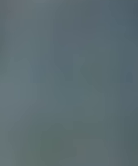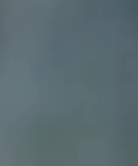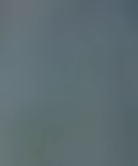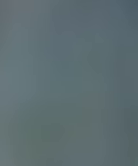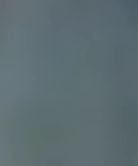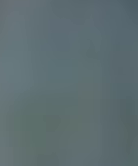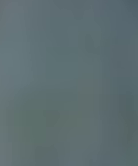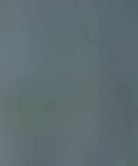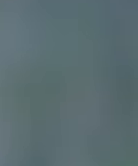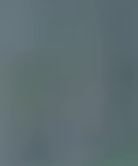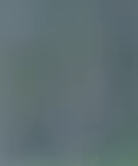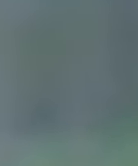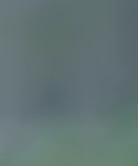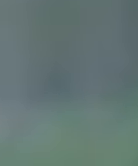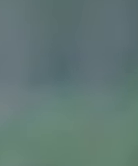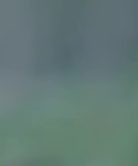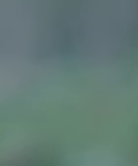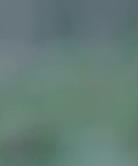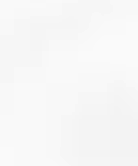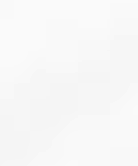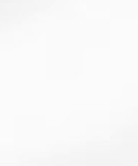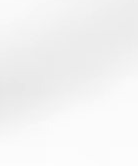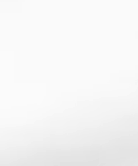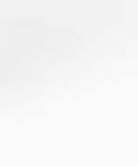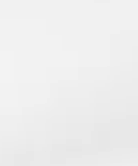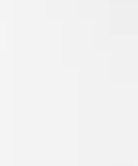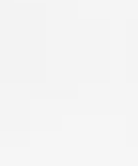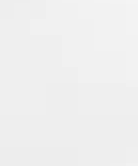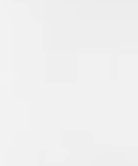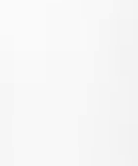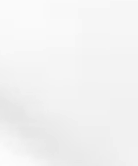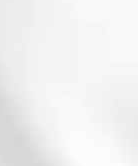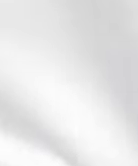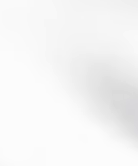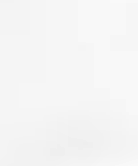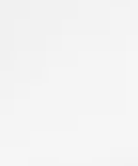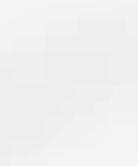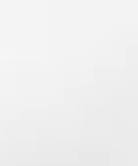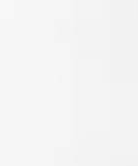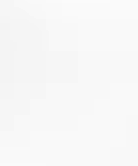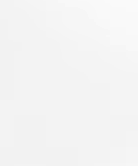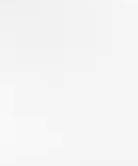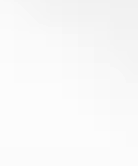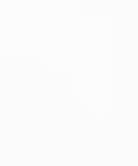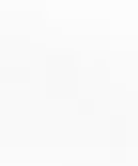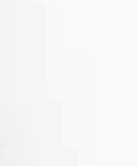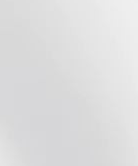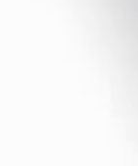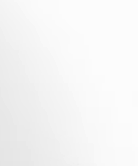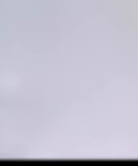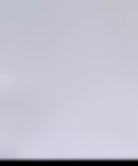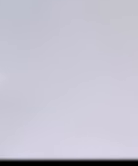queremos que tengas su patrimonio el PRI se resuelve vota PRI